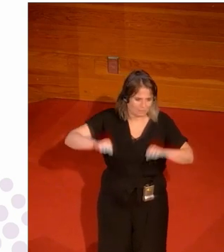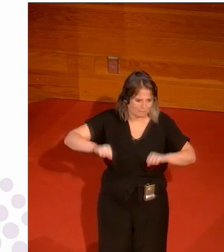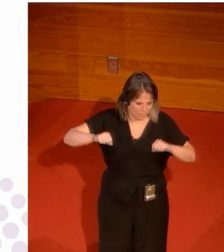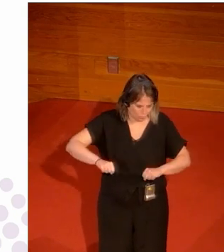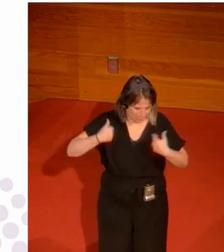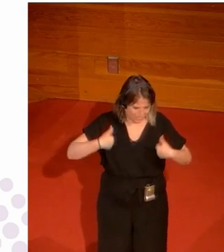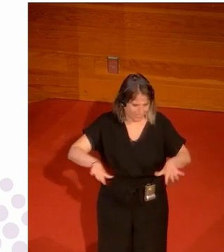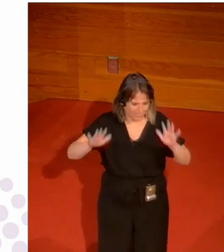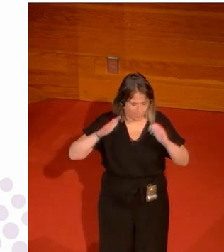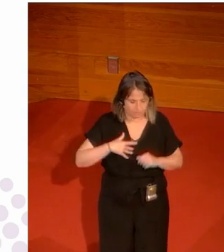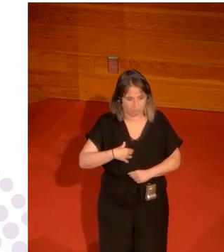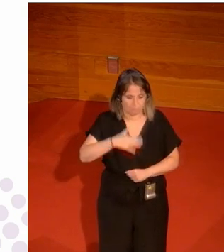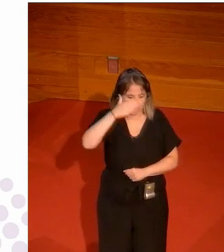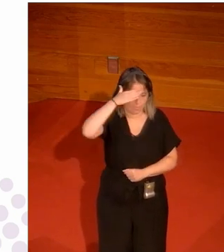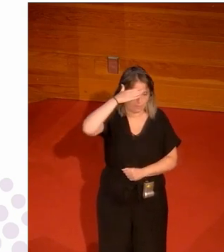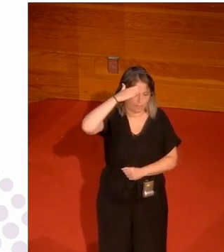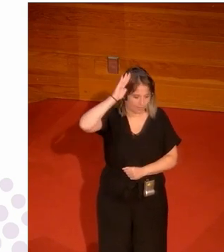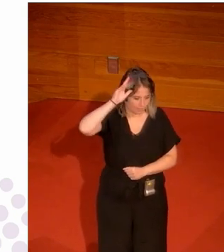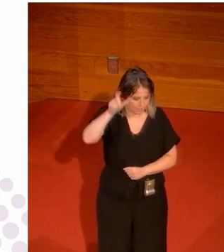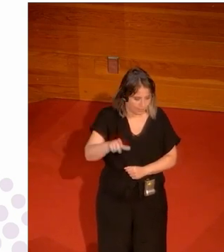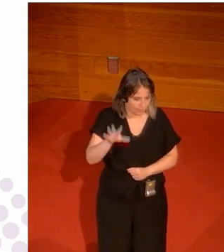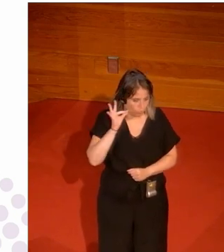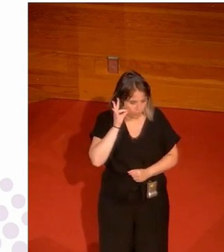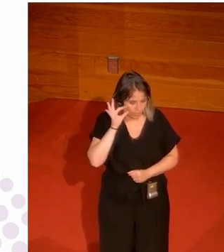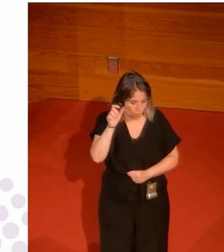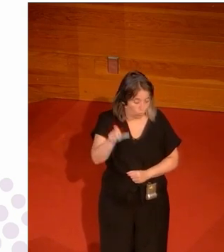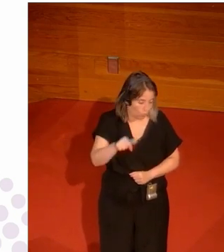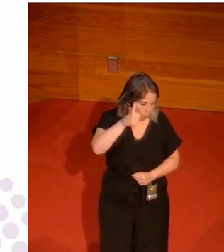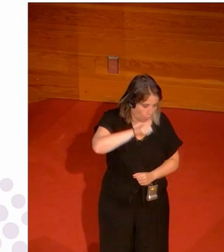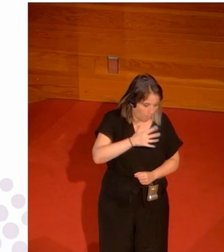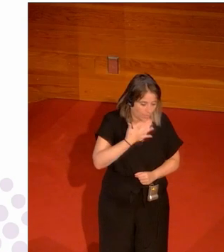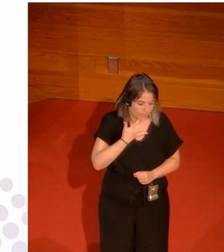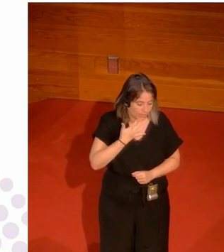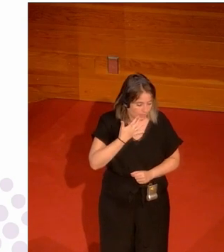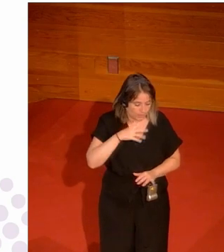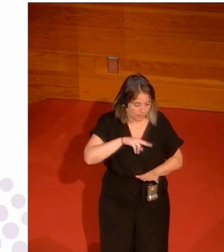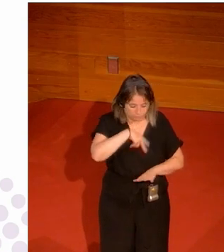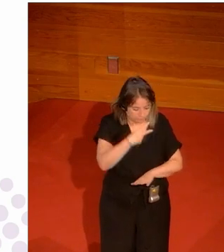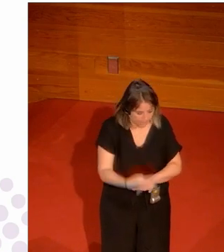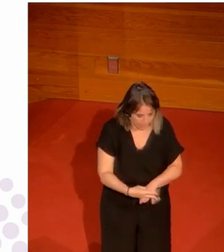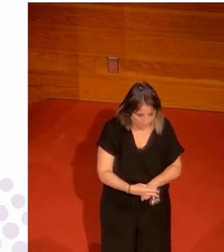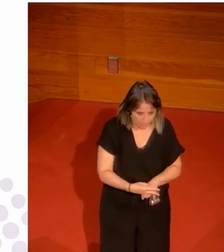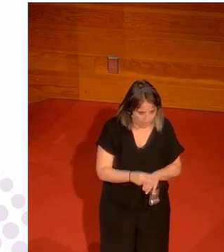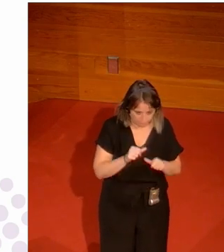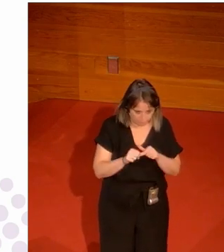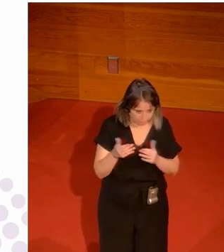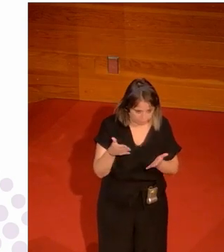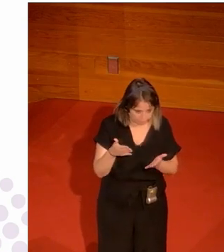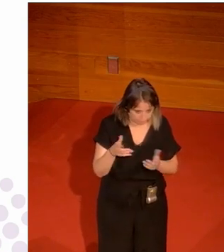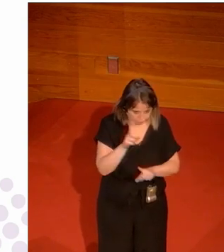y señoras muy mayores es decir madre mía esta mujer o este hombre como tenga un traspiés va a tener un problema